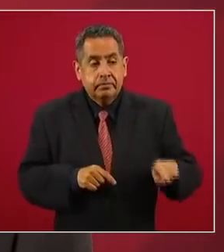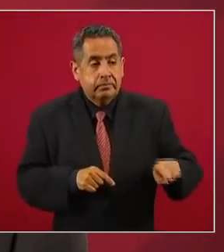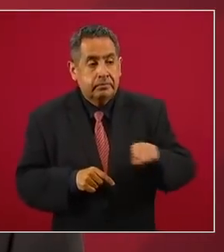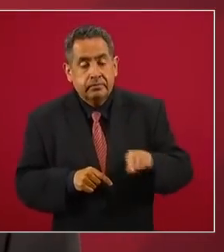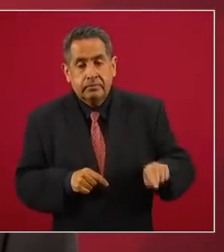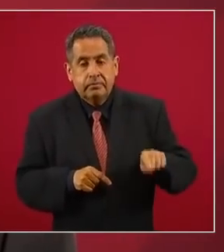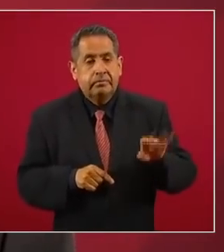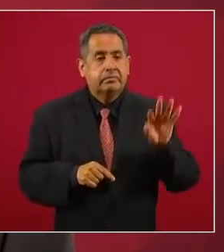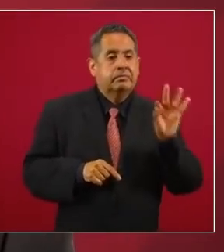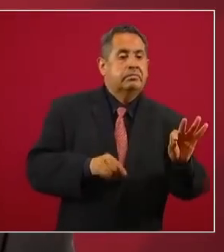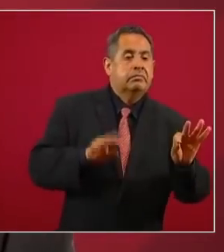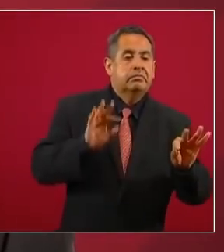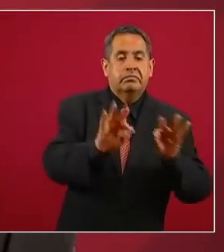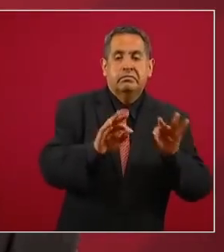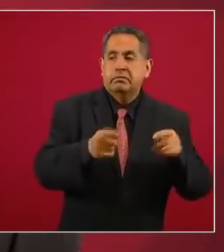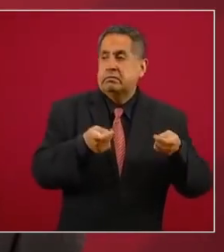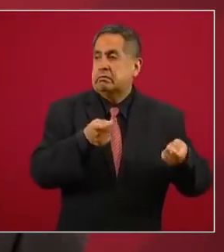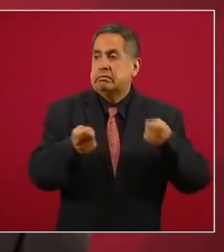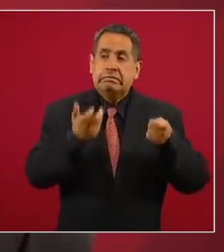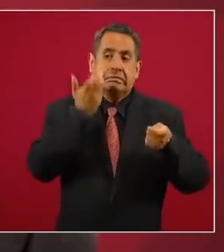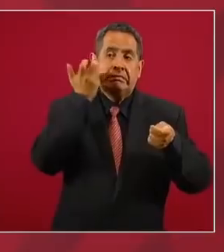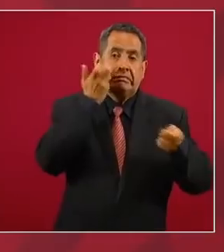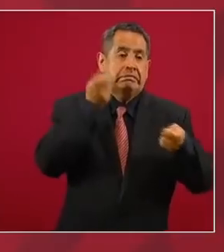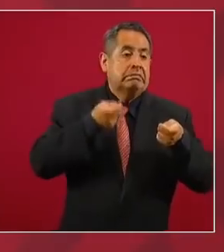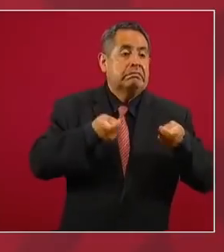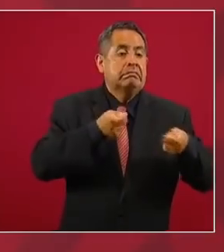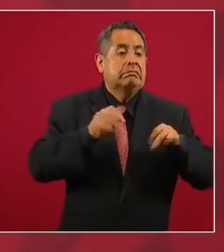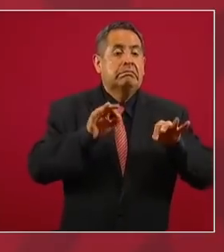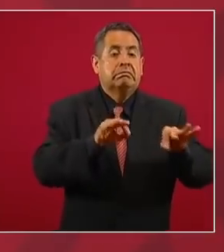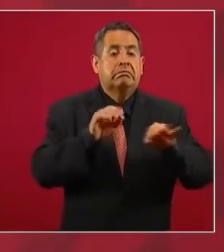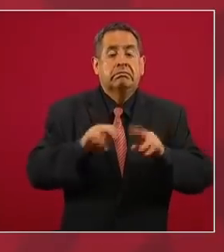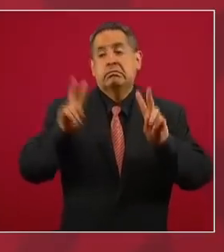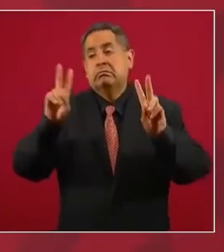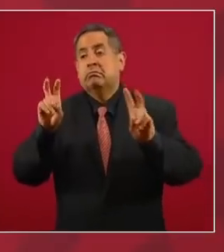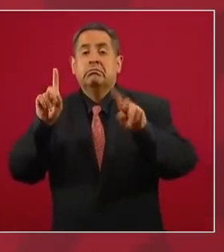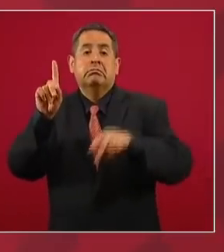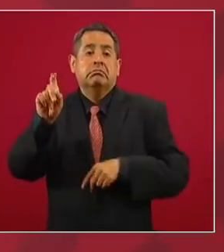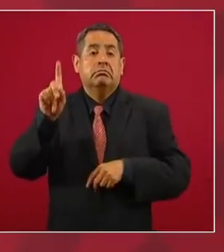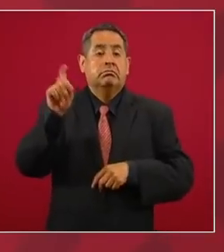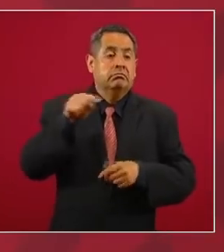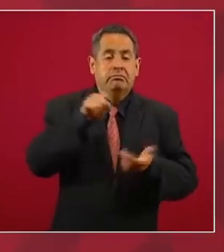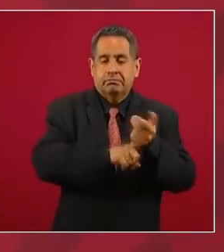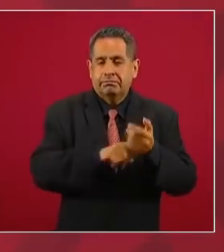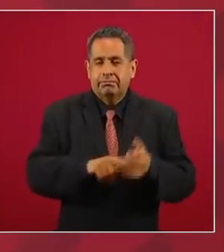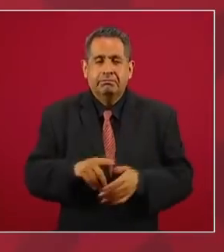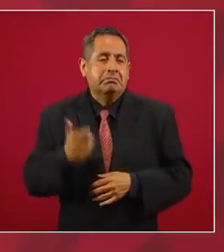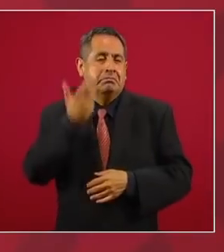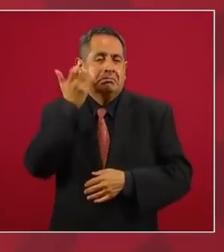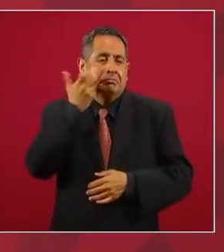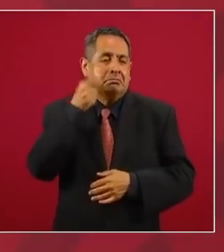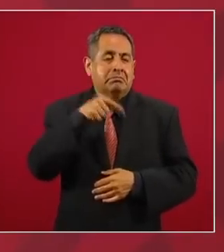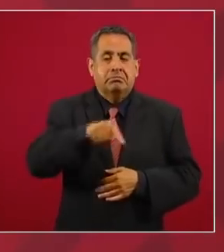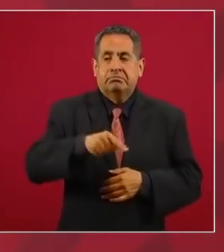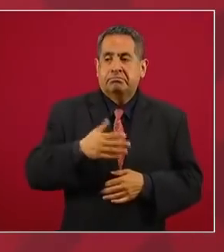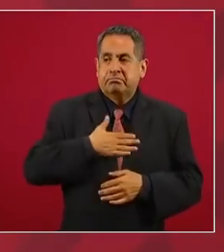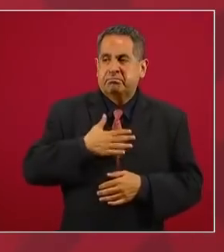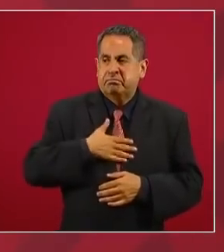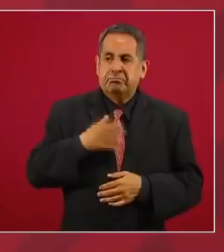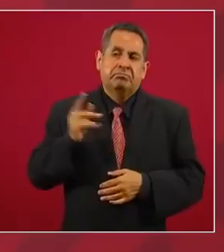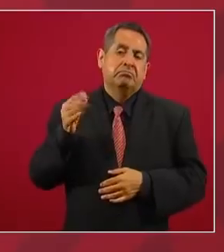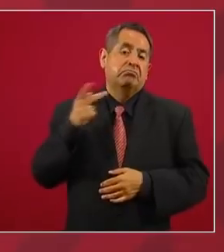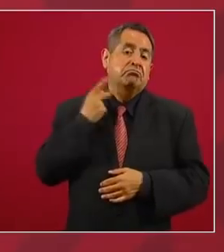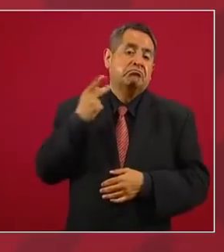utilizando este asunto del agua con propósitos políticos